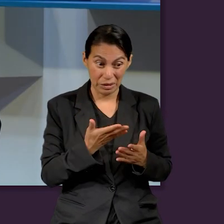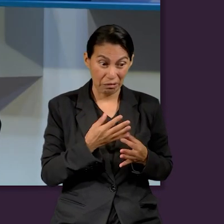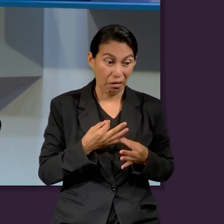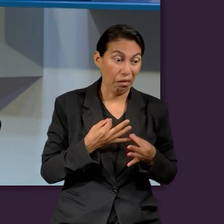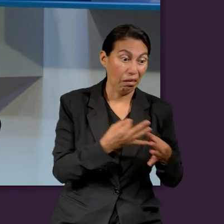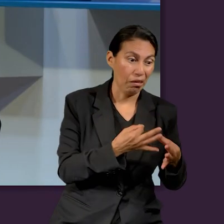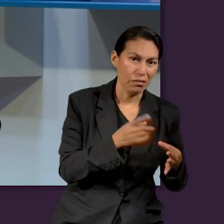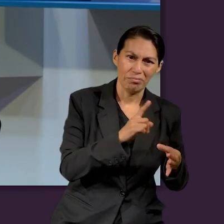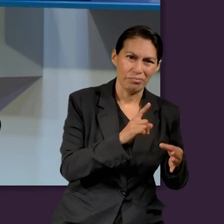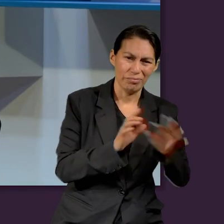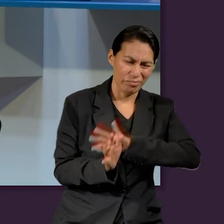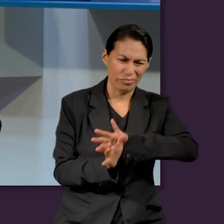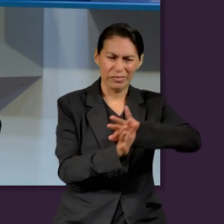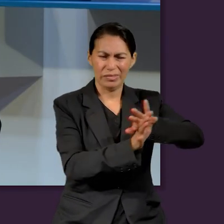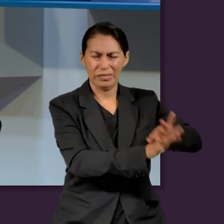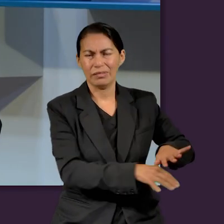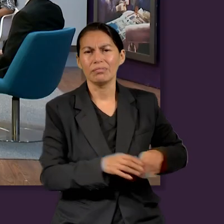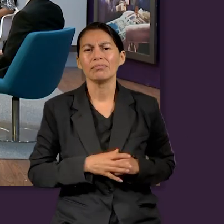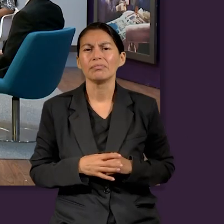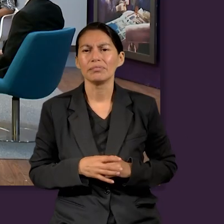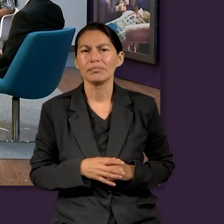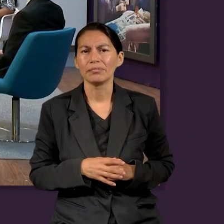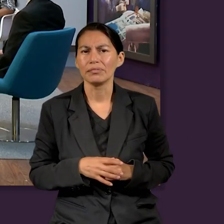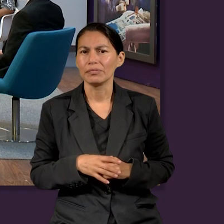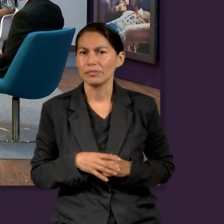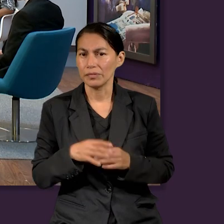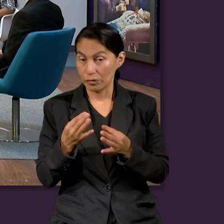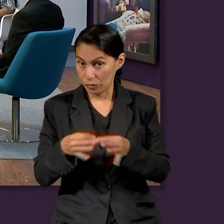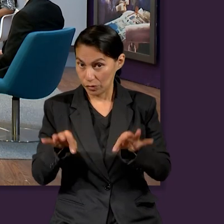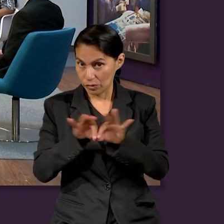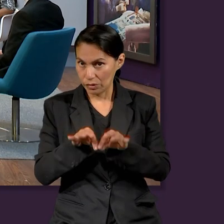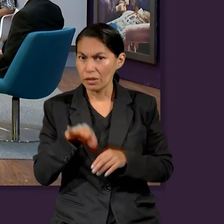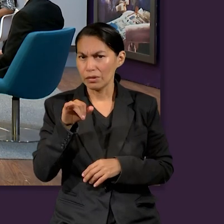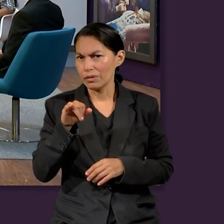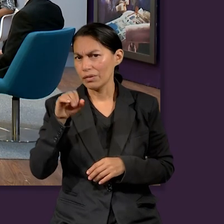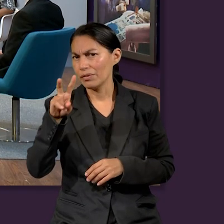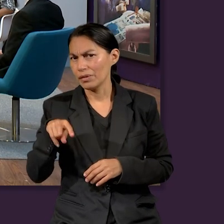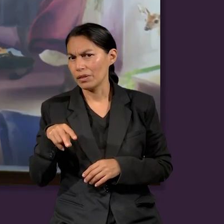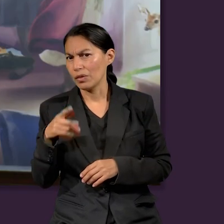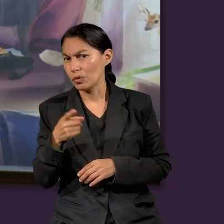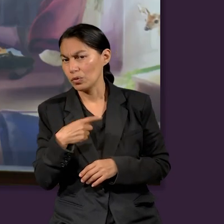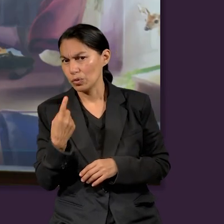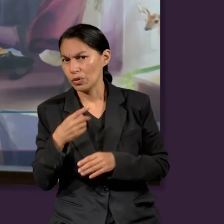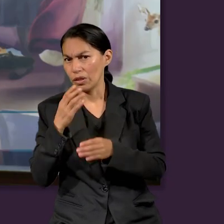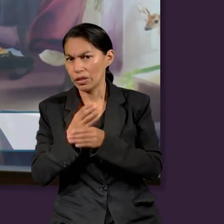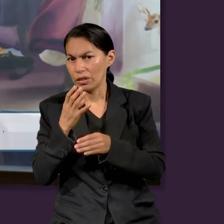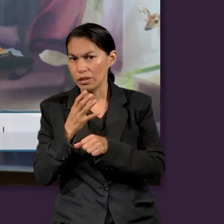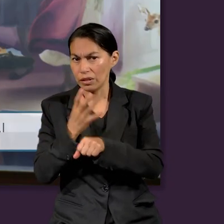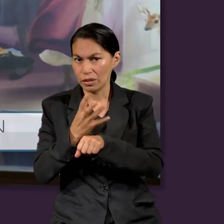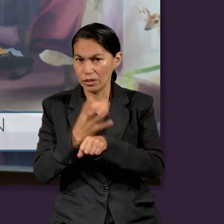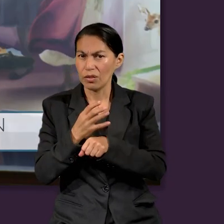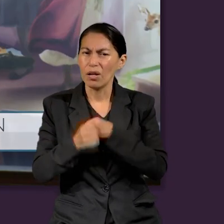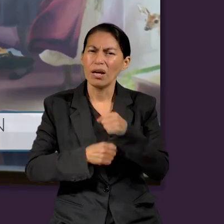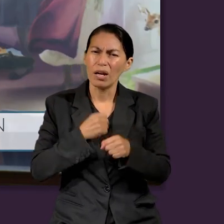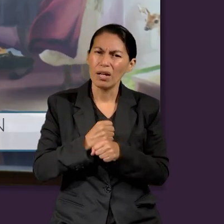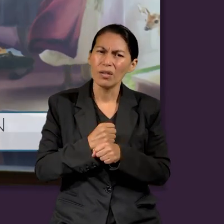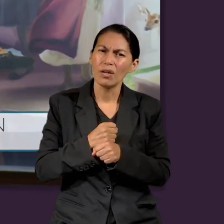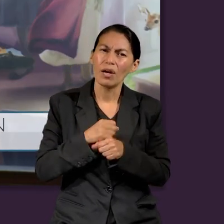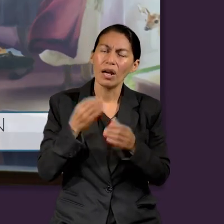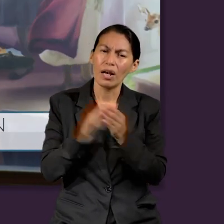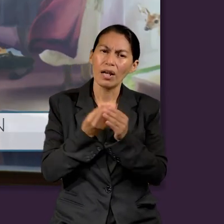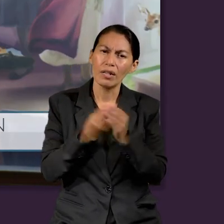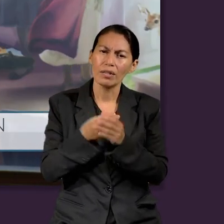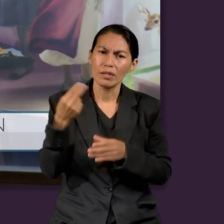esclavos del dinero. Qué importante punto. Así es. En el quinto año llevamos una clase que se llama mayordomía.